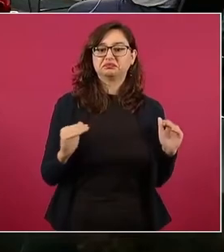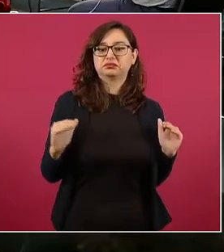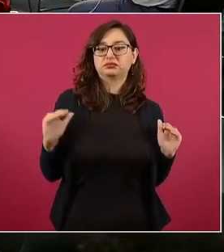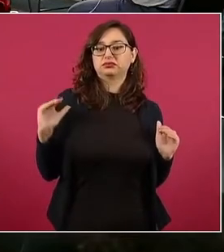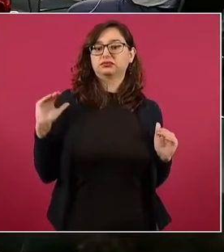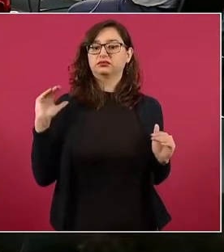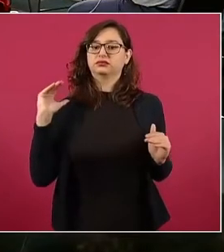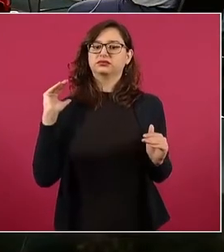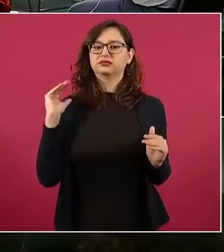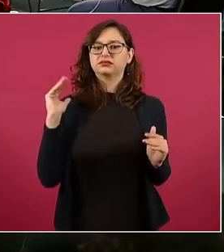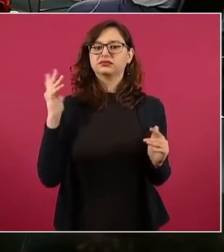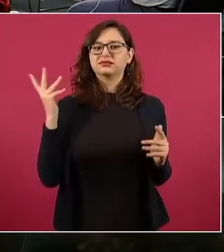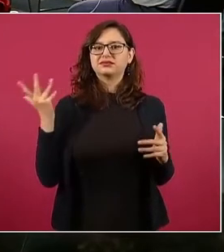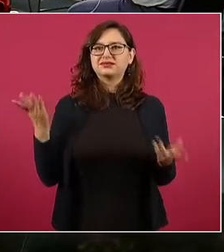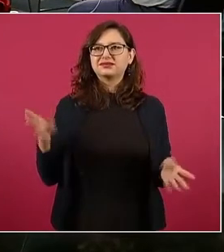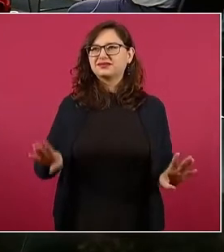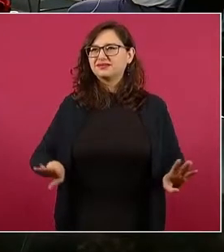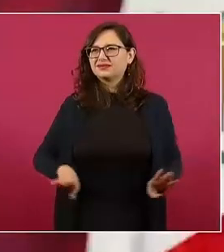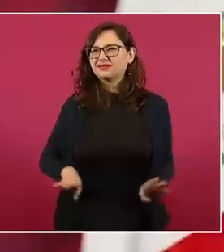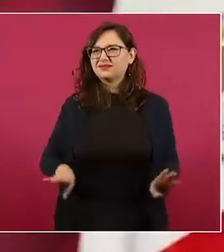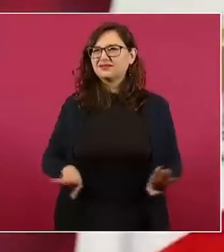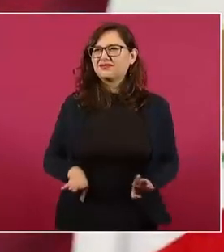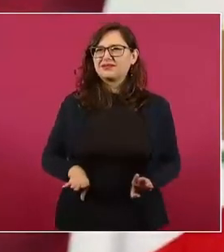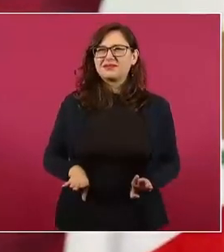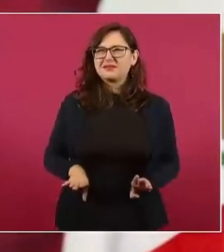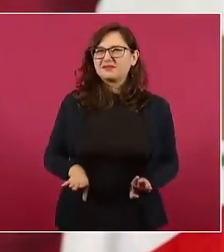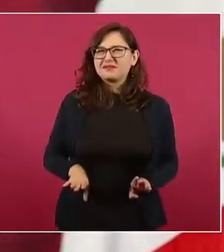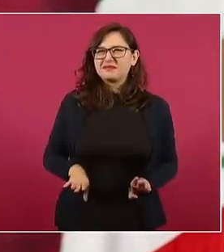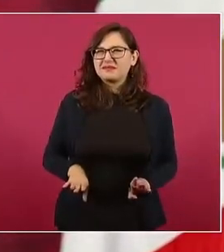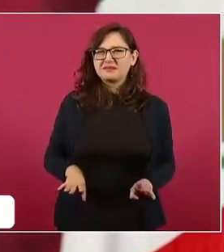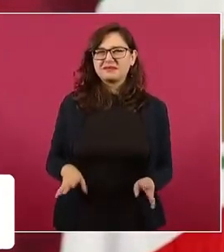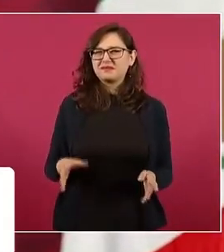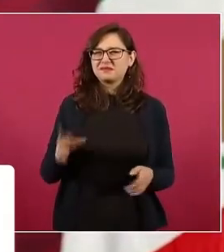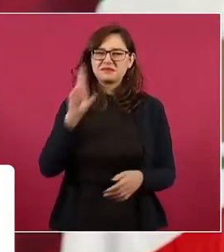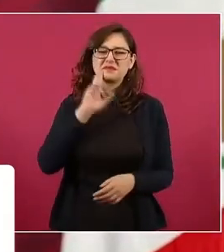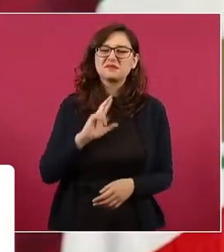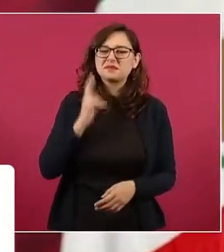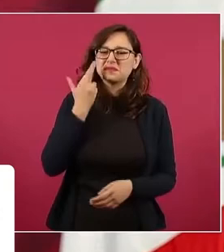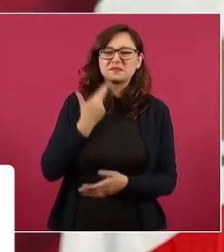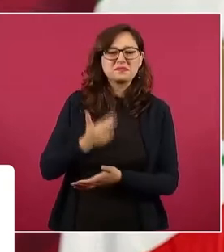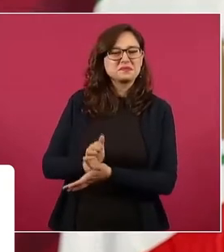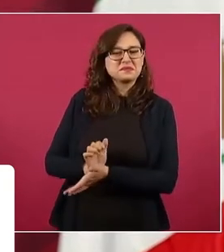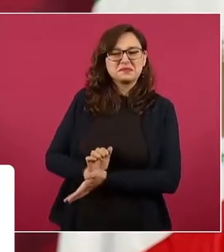muy racistas,